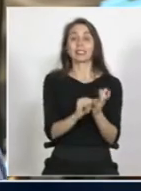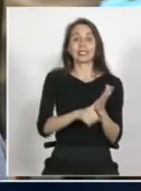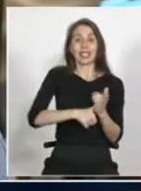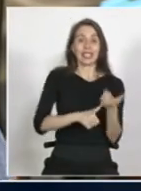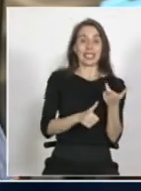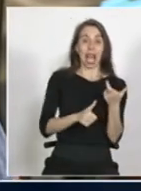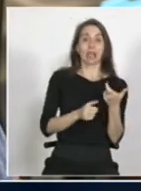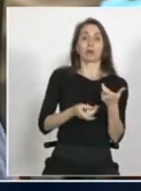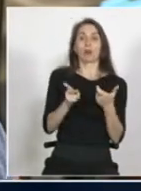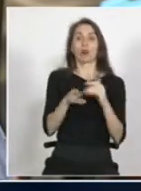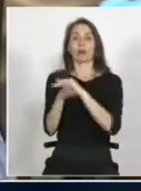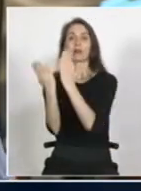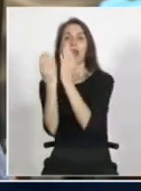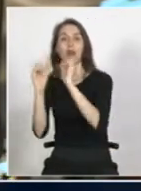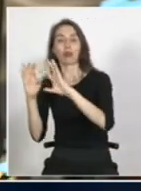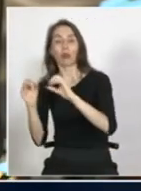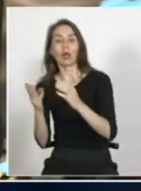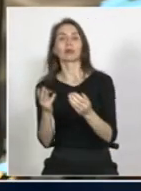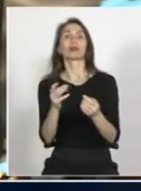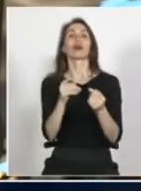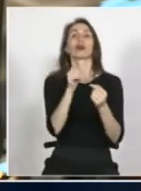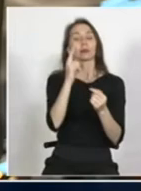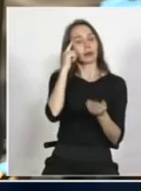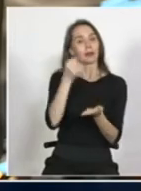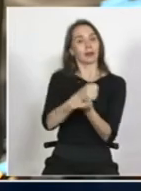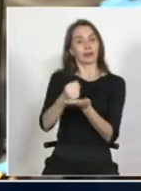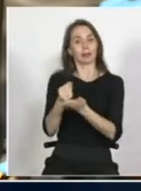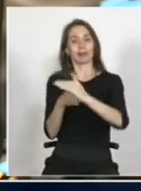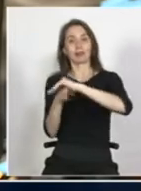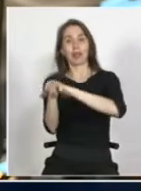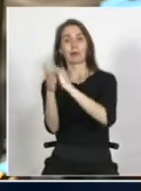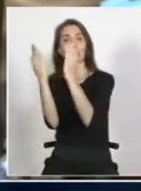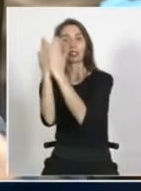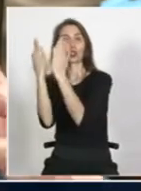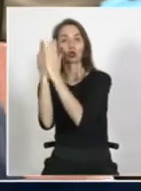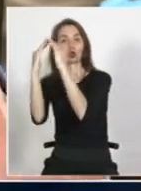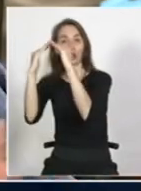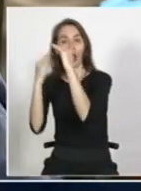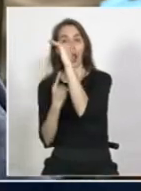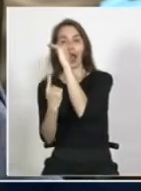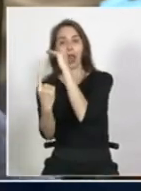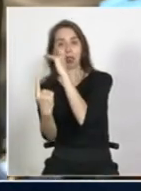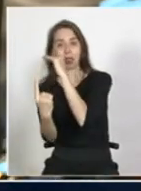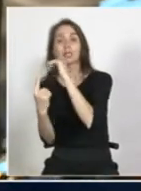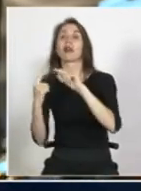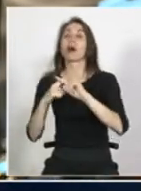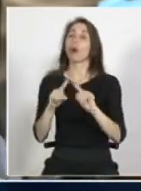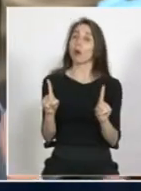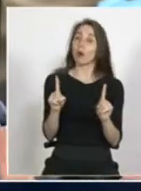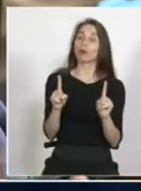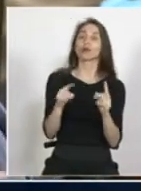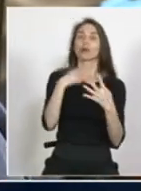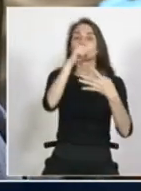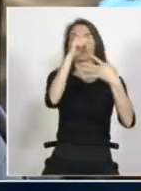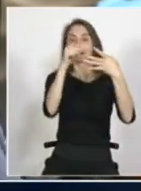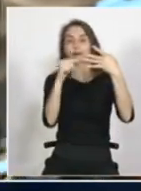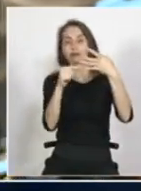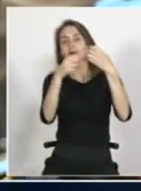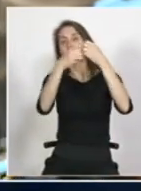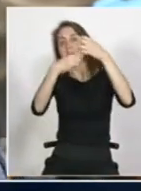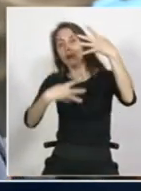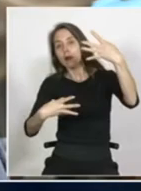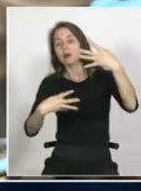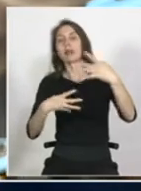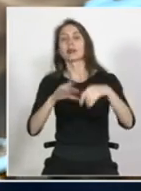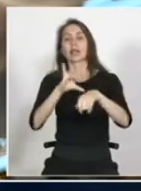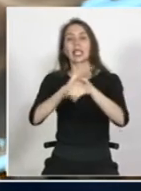sistemas. O la educación no es solamente el proceso formal de entrar a una escuela, sino todo lo que es aledaño. O sea, tener